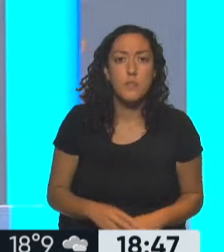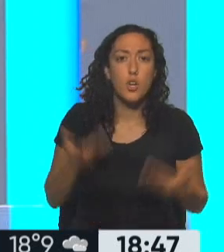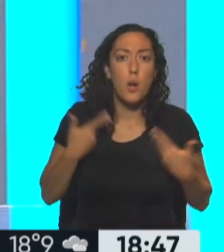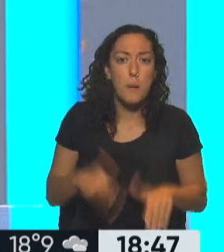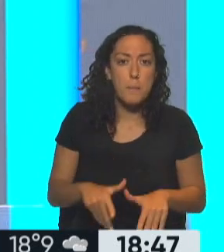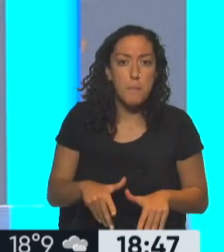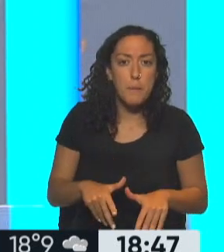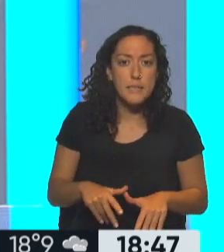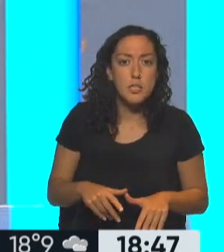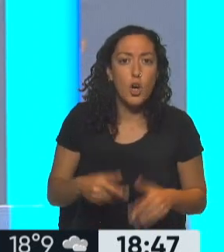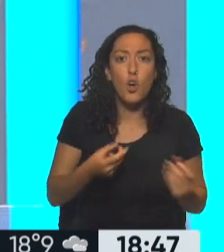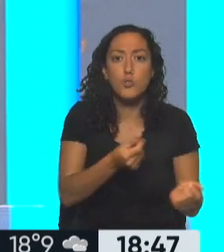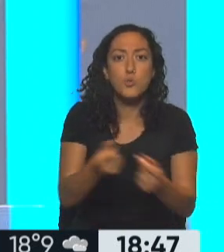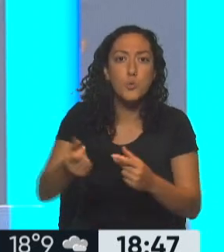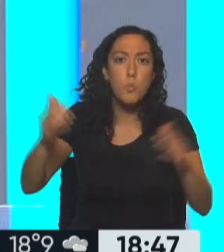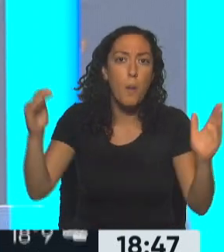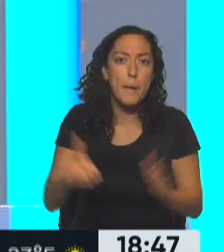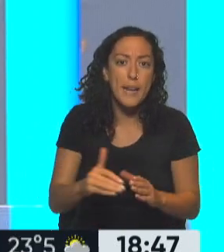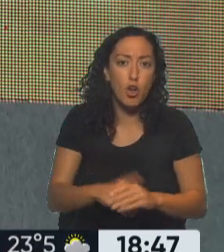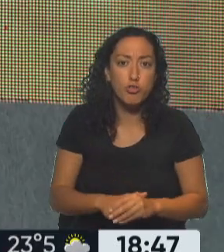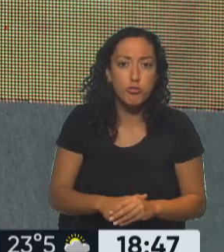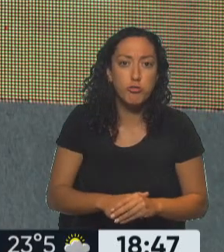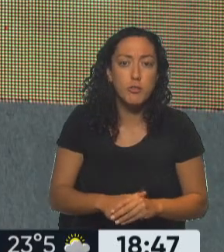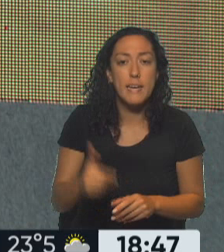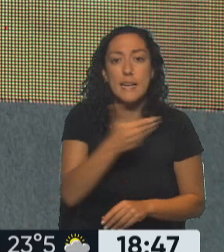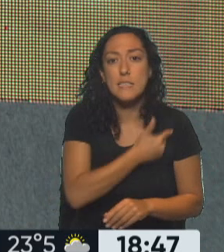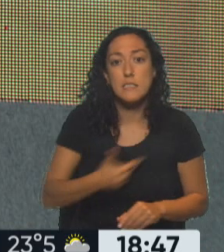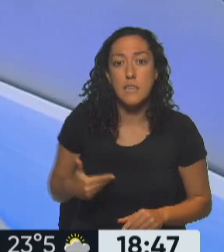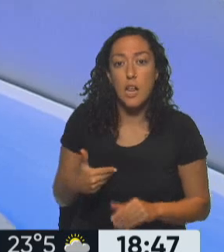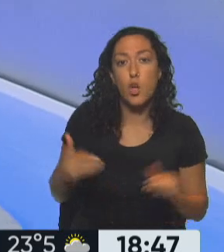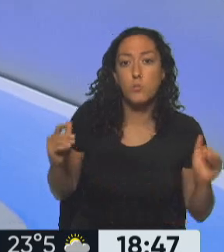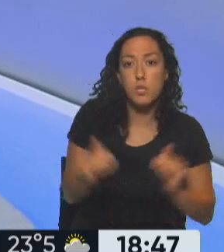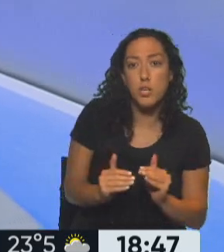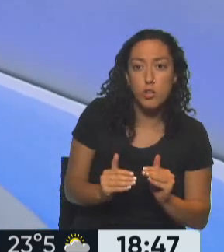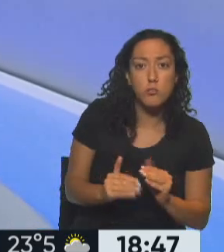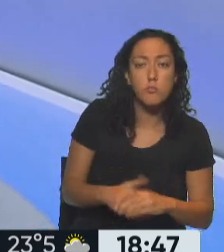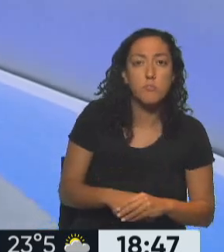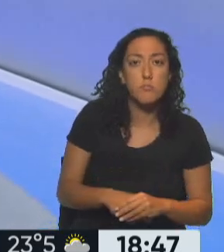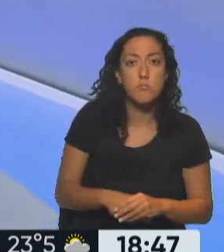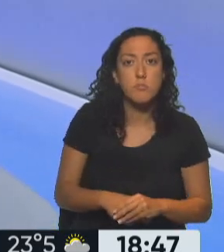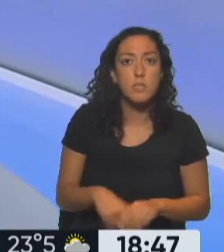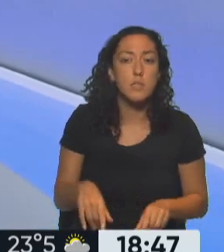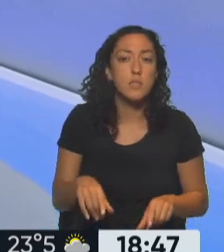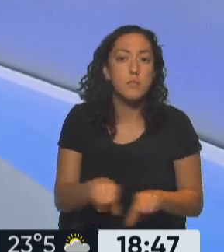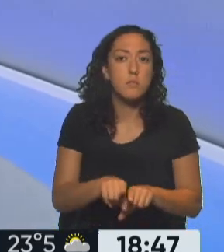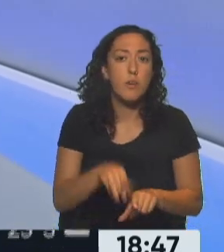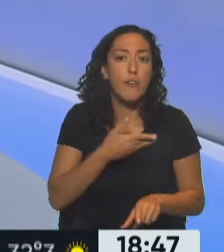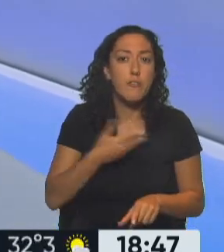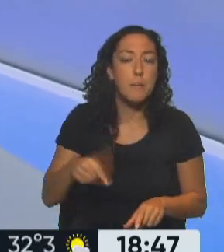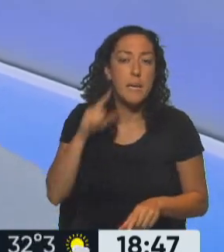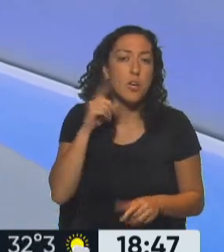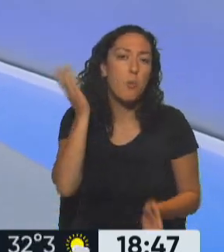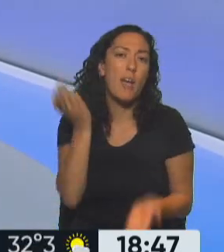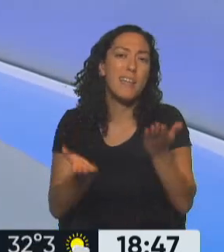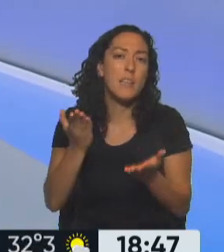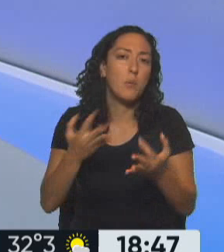apretar por el lado de consumo. Menos consumo, bueno... Estado más chico. Estado más chico, todo lo que sea menos demanda por el Fondo Monetario. una forma de equilibrio